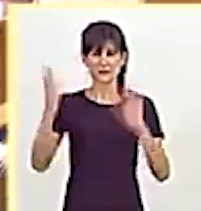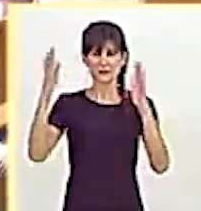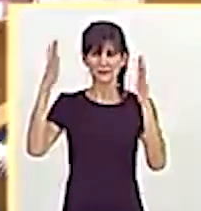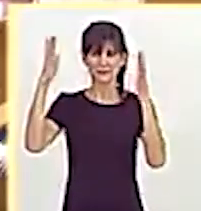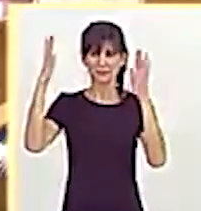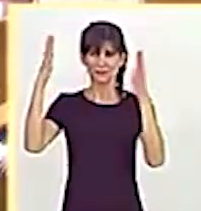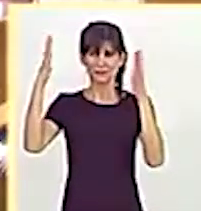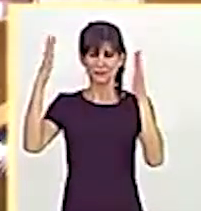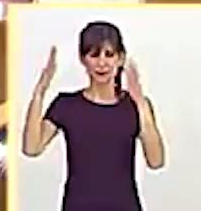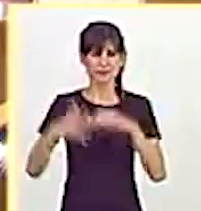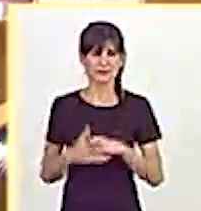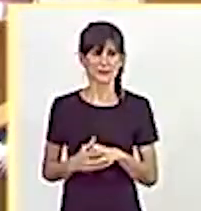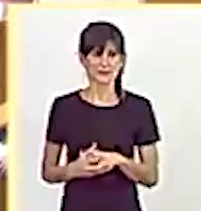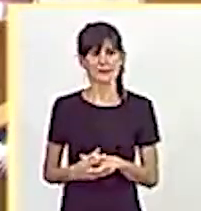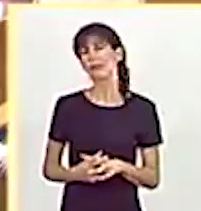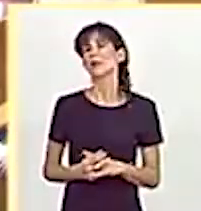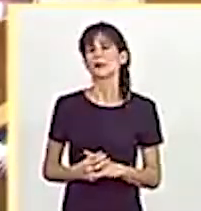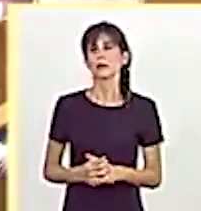señoría.